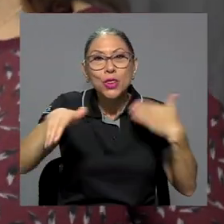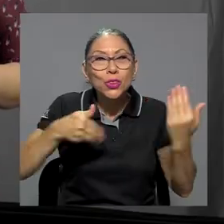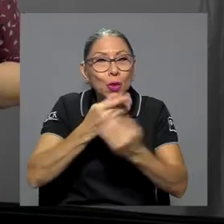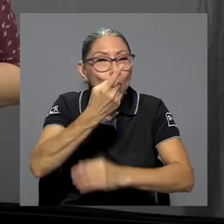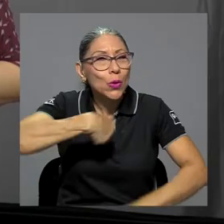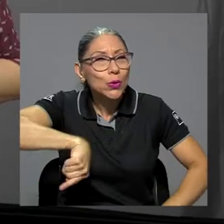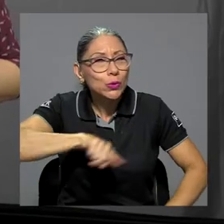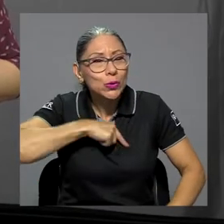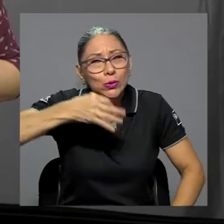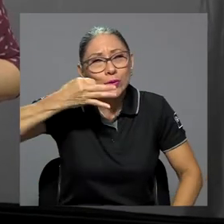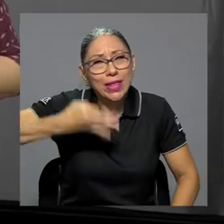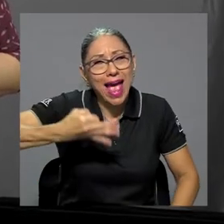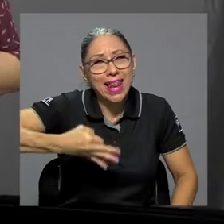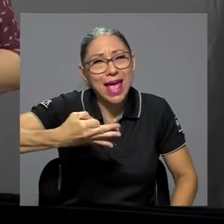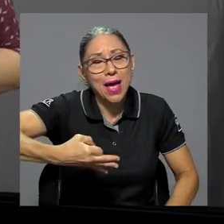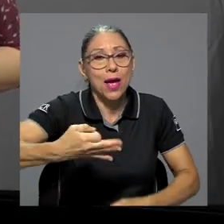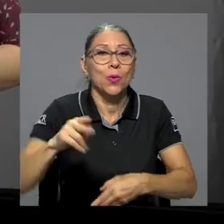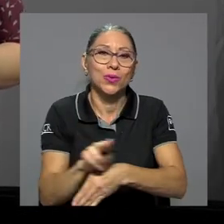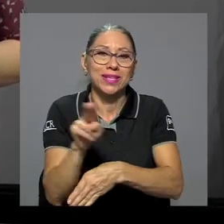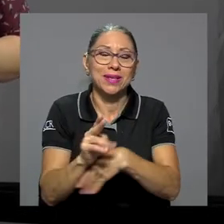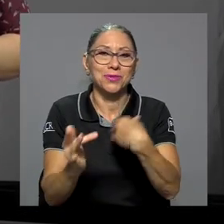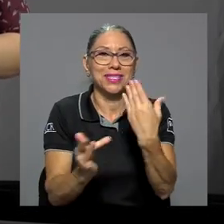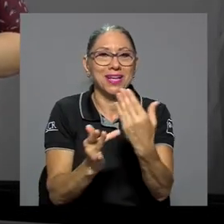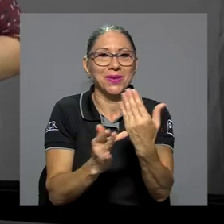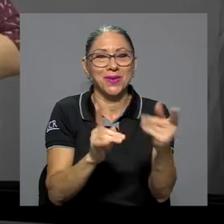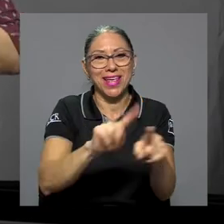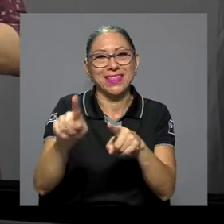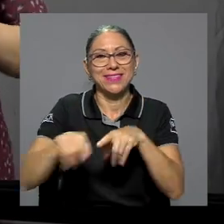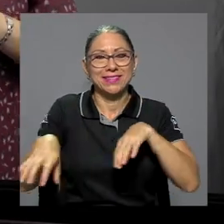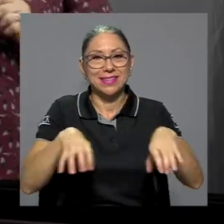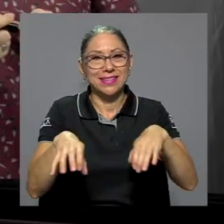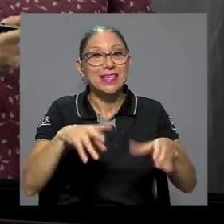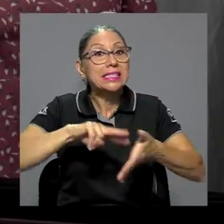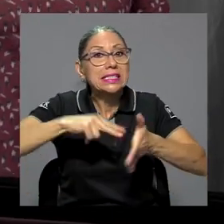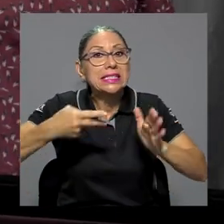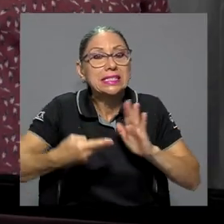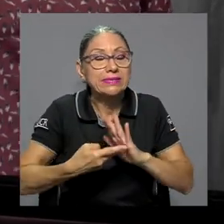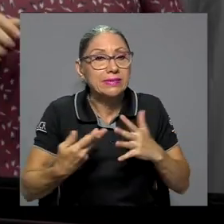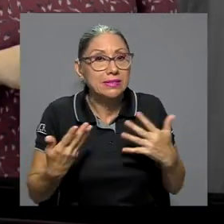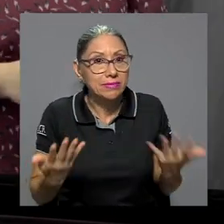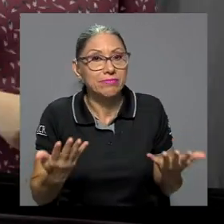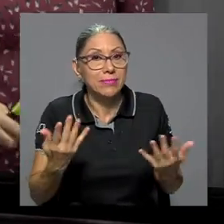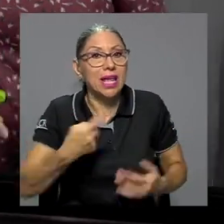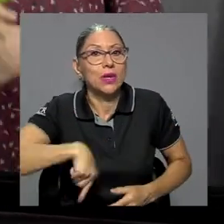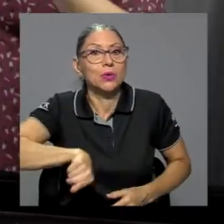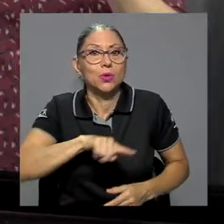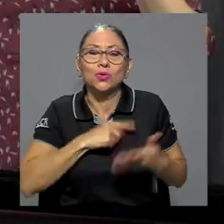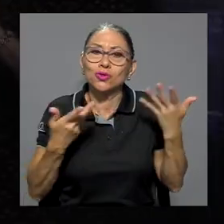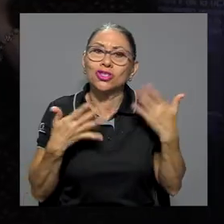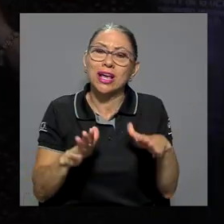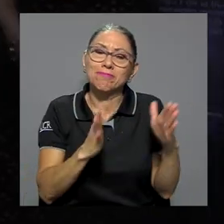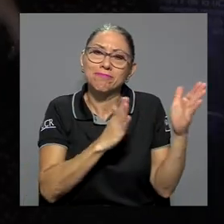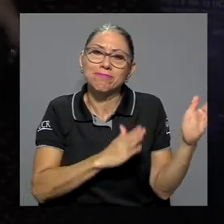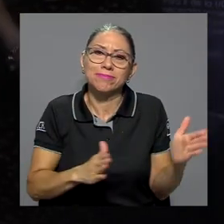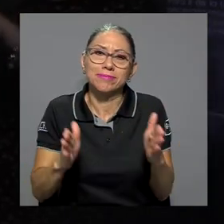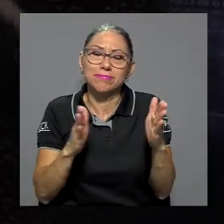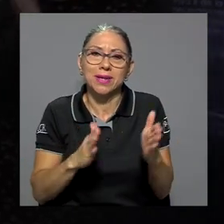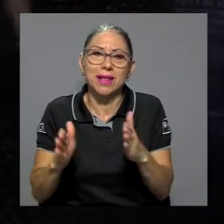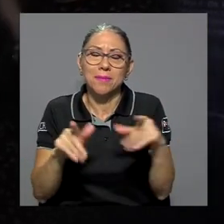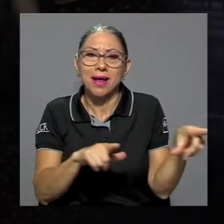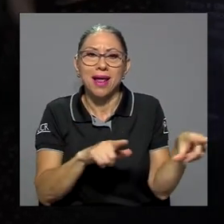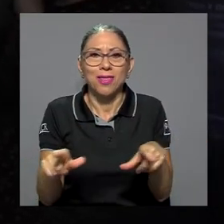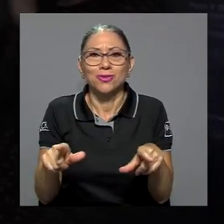nosotros diariamente utilizamos tecnología para diversas actividades. Entonces, quiere decir que de alguna manera estamos preparados